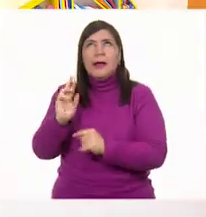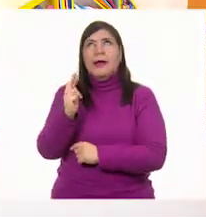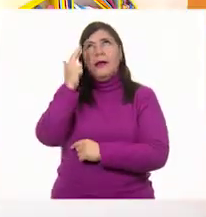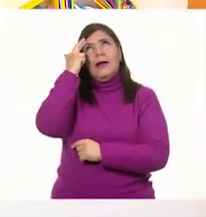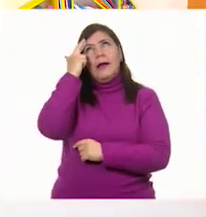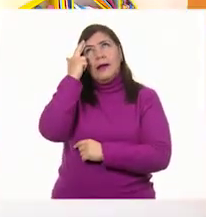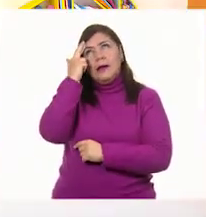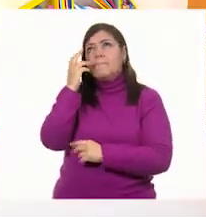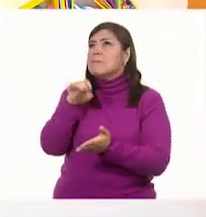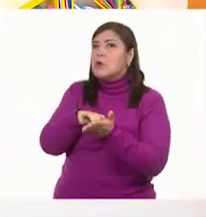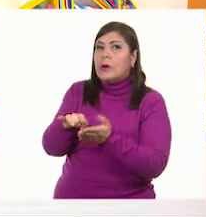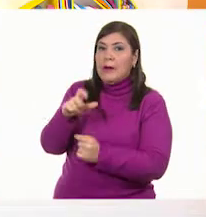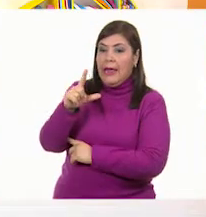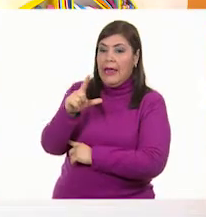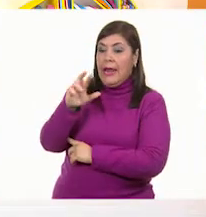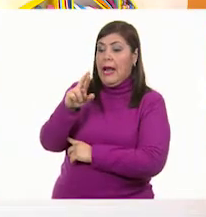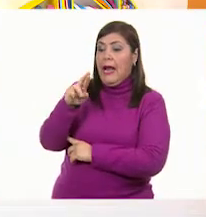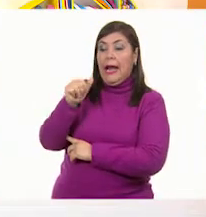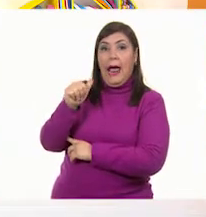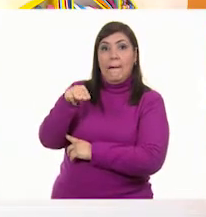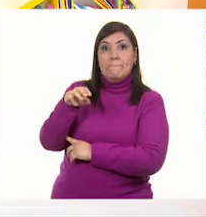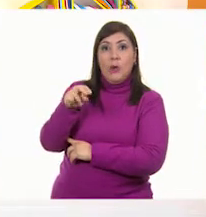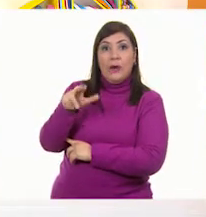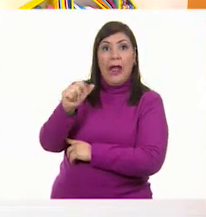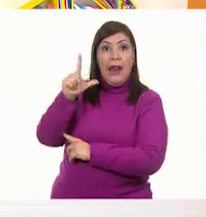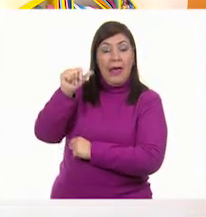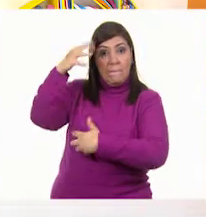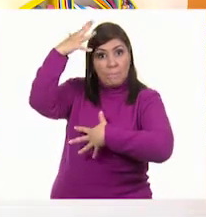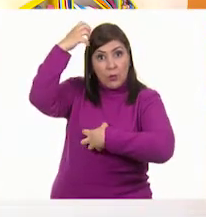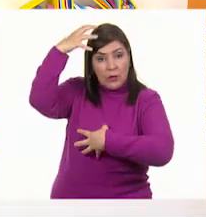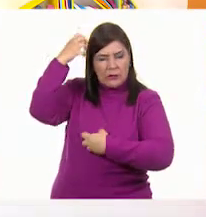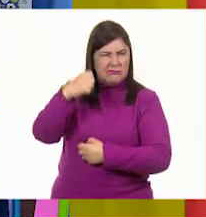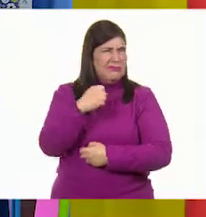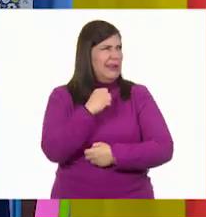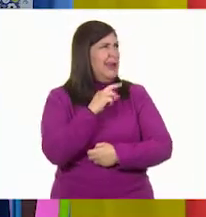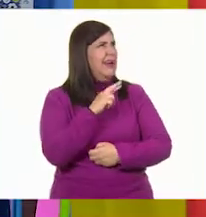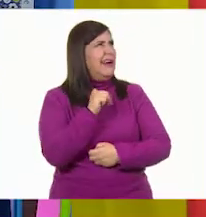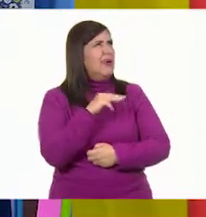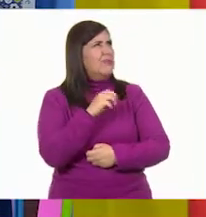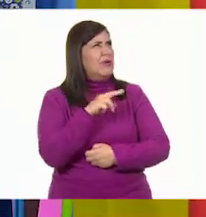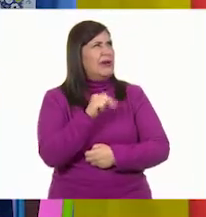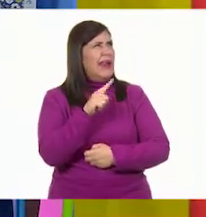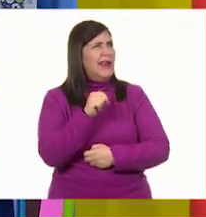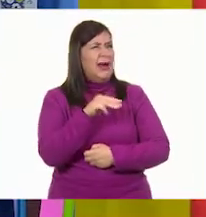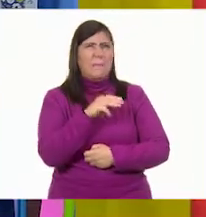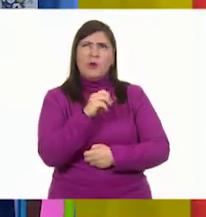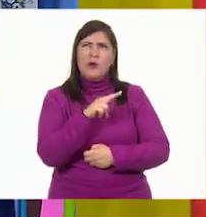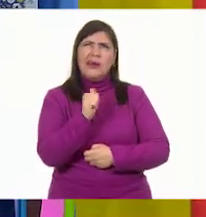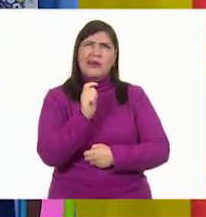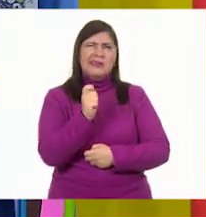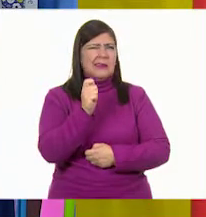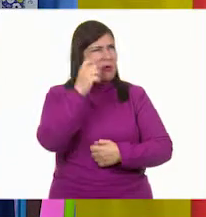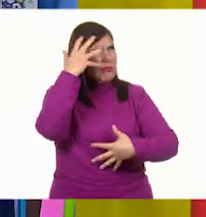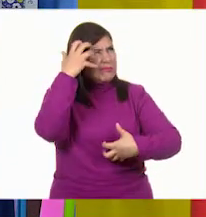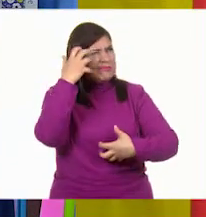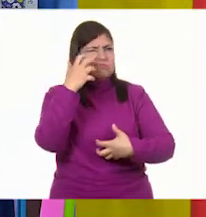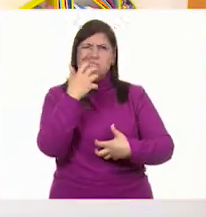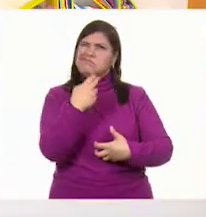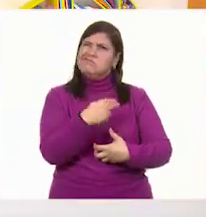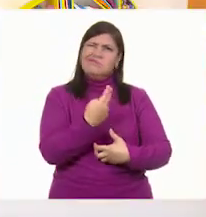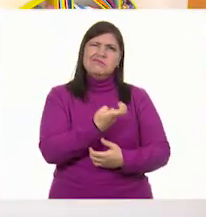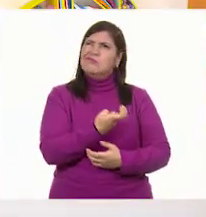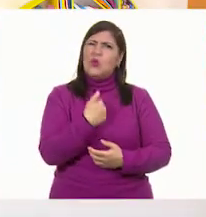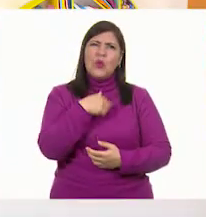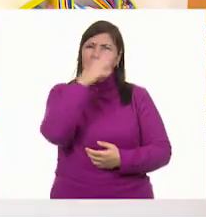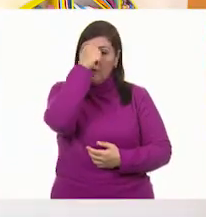acuerdas de Ramón Alamona, por ejemplo? ¡Ay, Ramón Alamona! No, no me acuerdo. Es